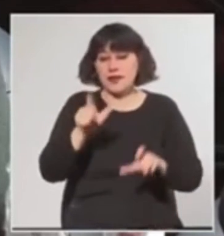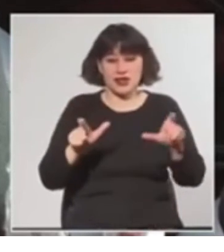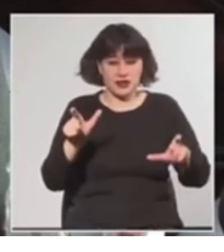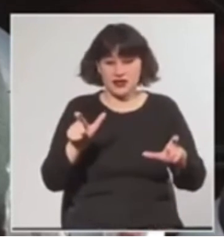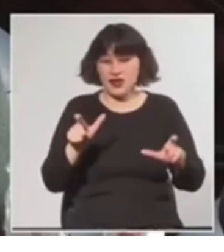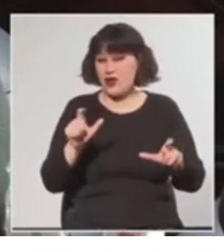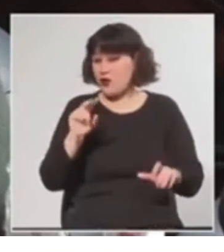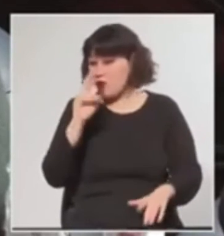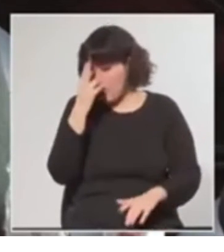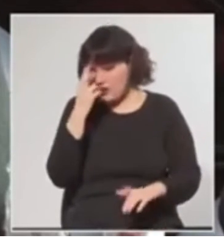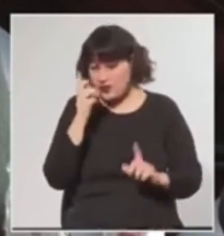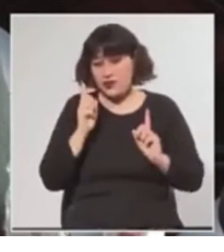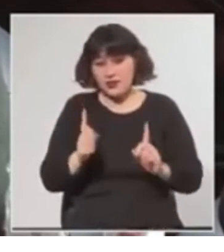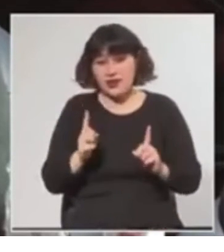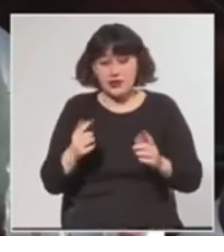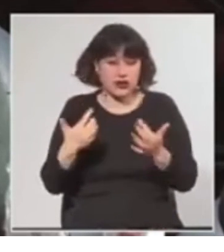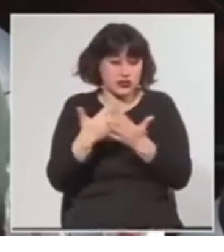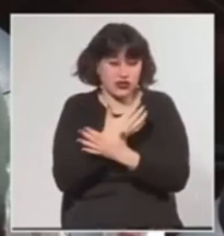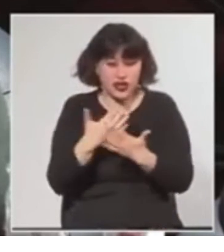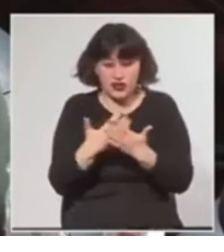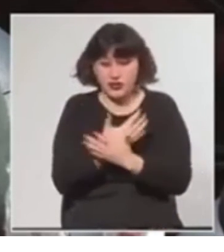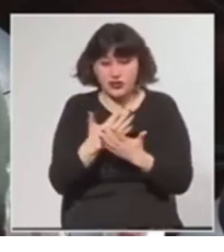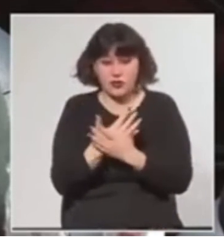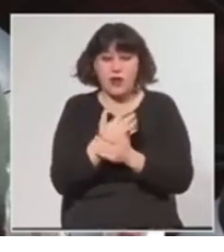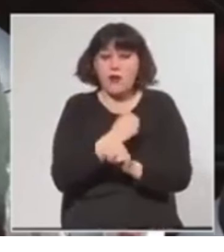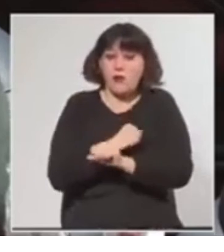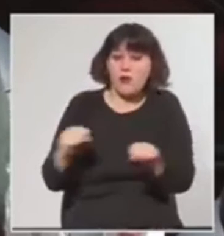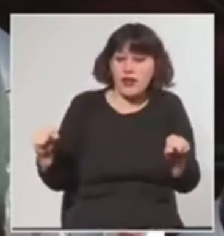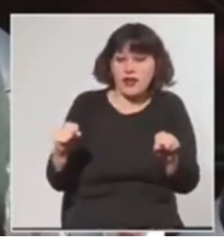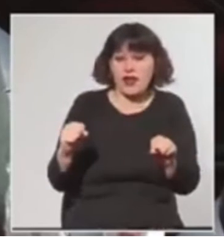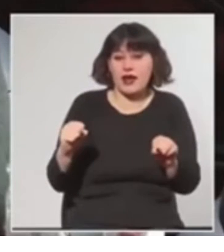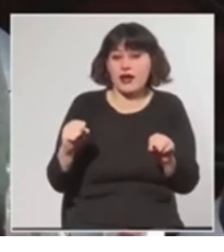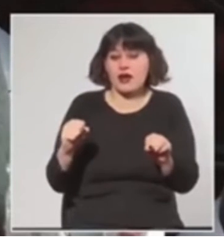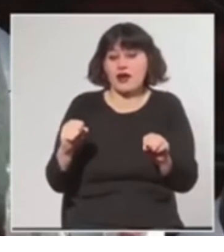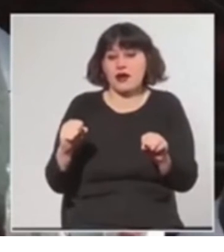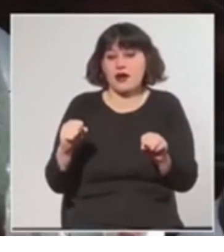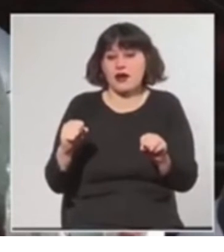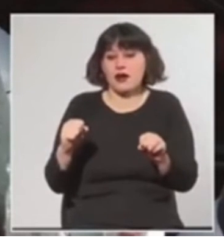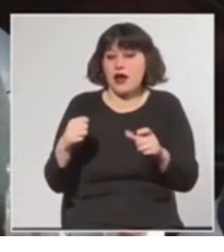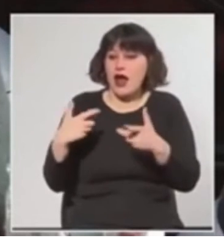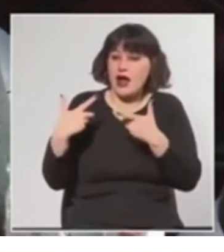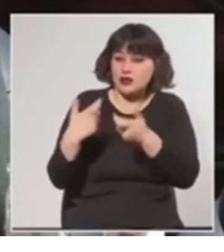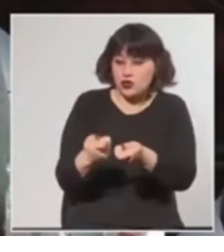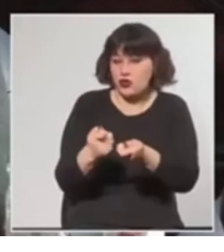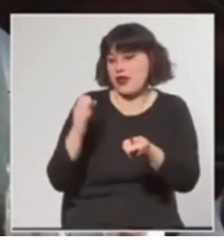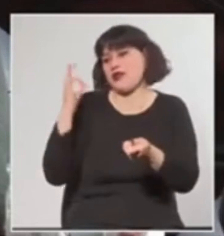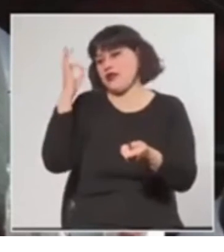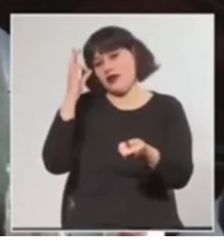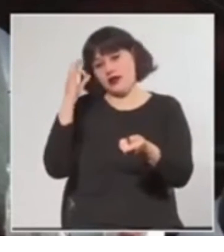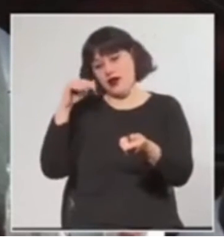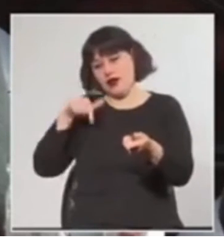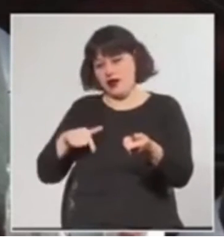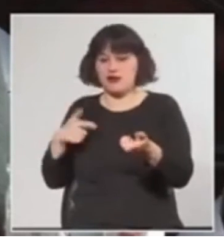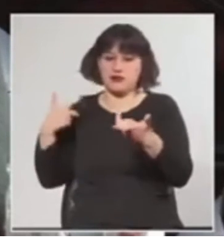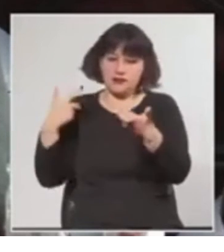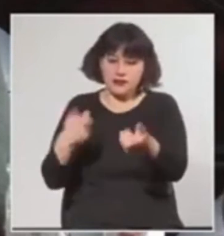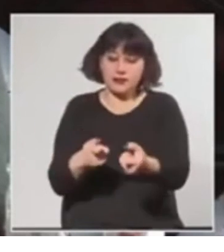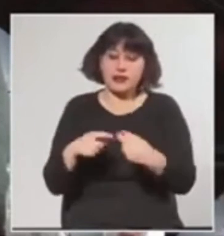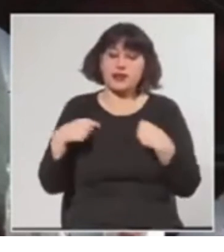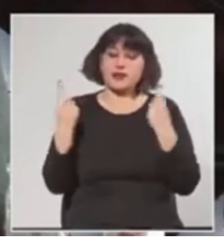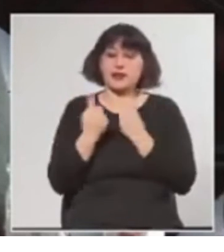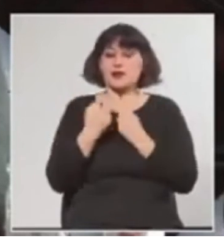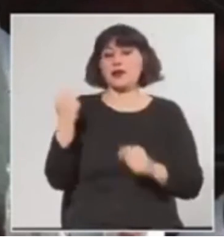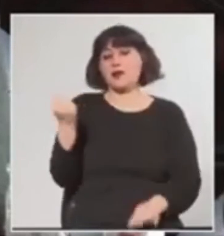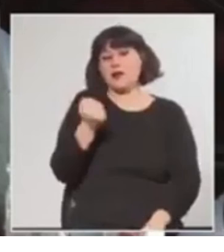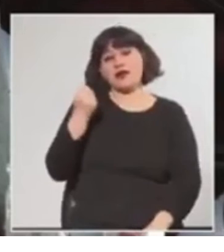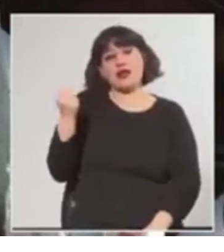están viviendo y que están sufriendo esta situación lo puedan tener también una complementación de este Parlamento. Así que para nosotros es muy